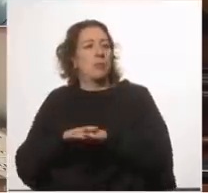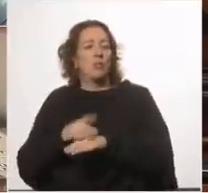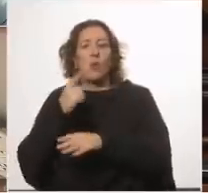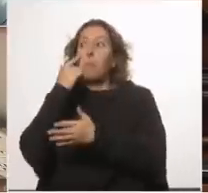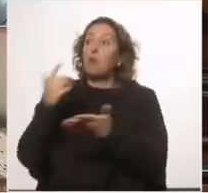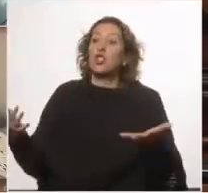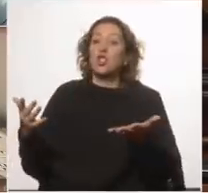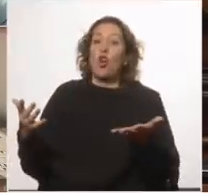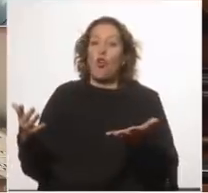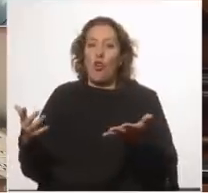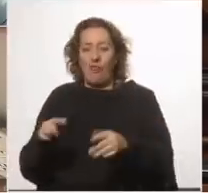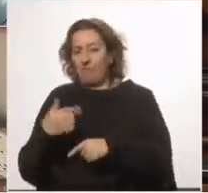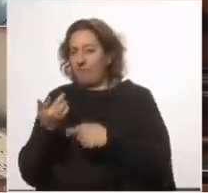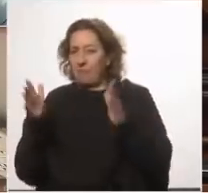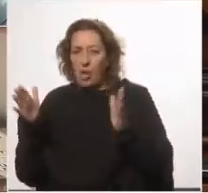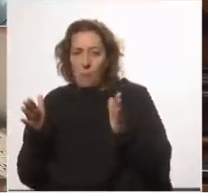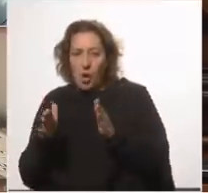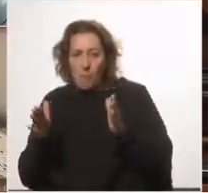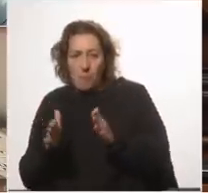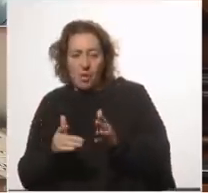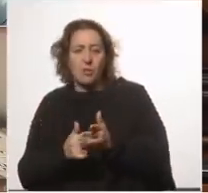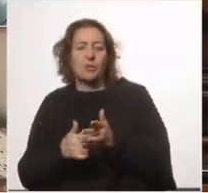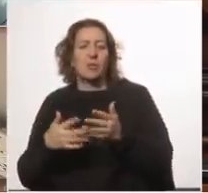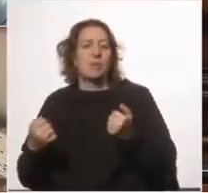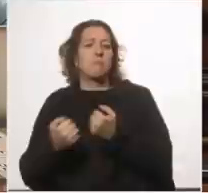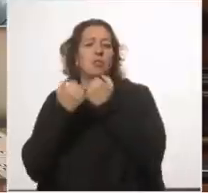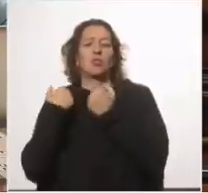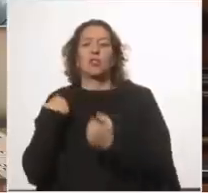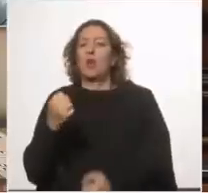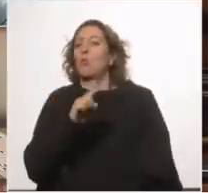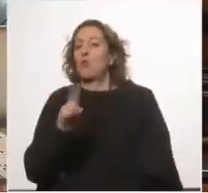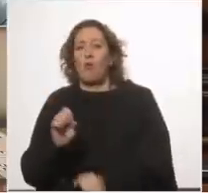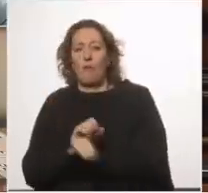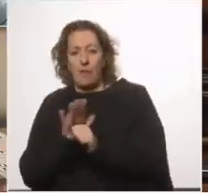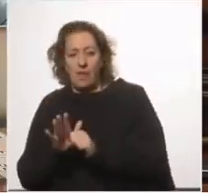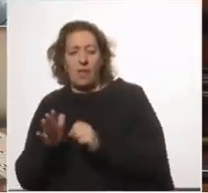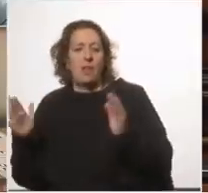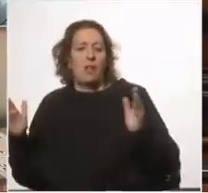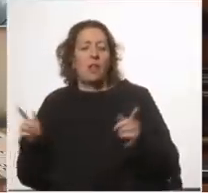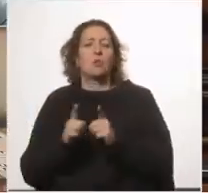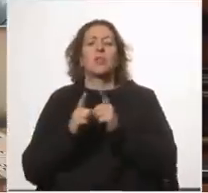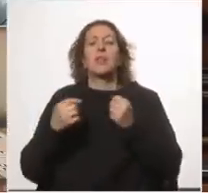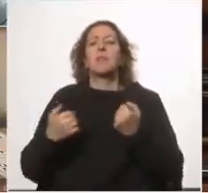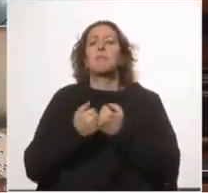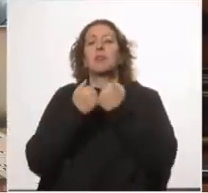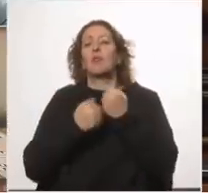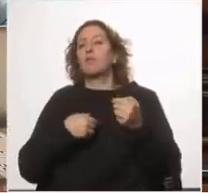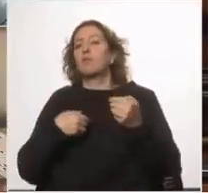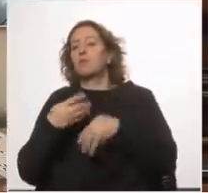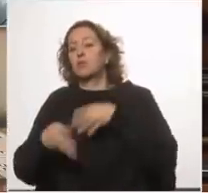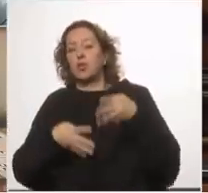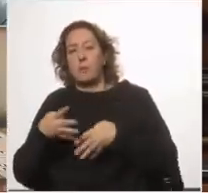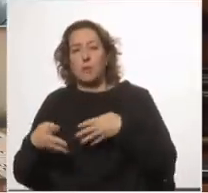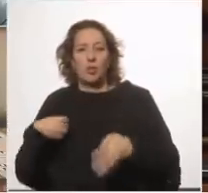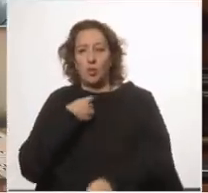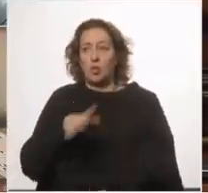y otros impactos, reducir los impactos sobre la salud no COVID y reducir impactos sobre el funcionamiento social, compensar económicamente